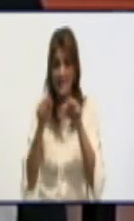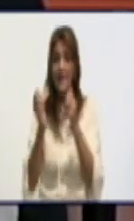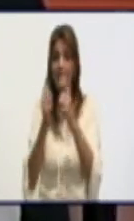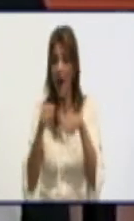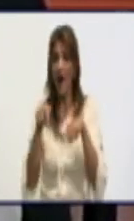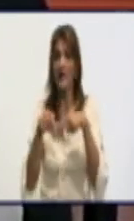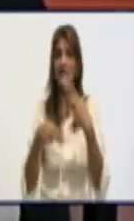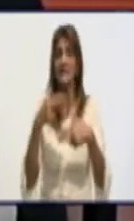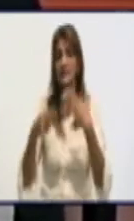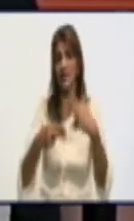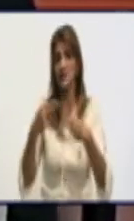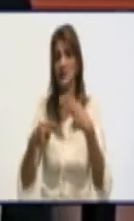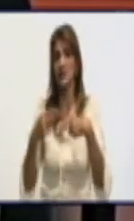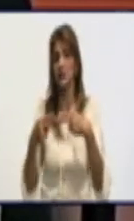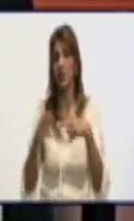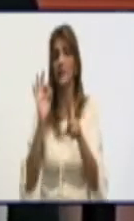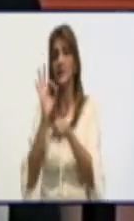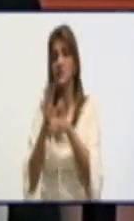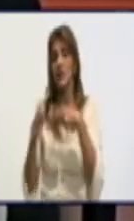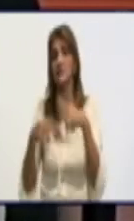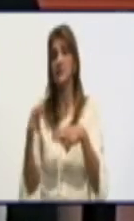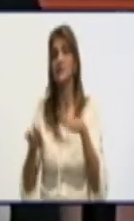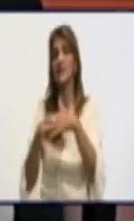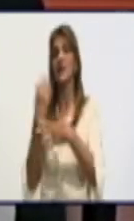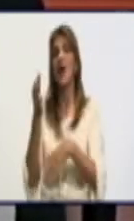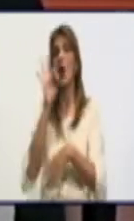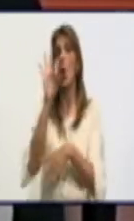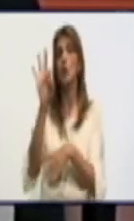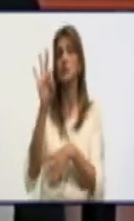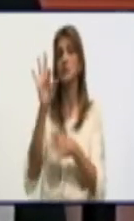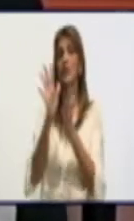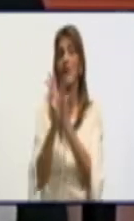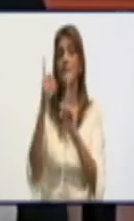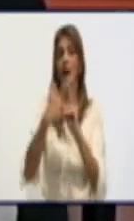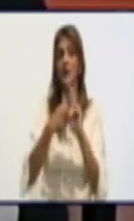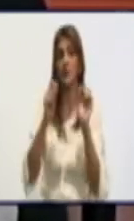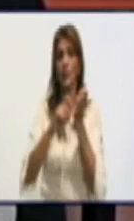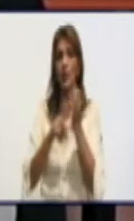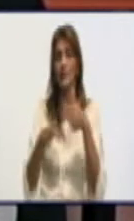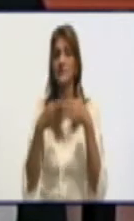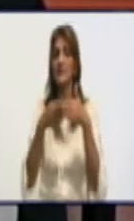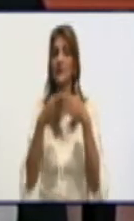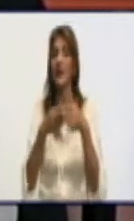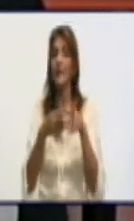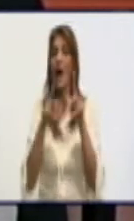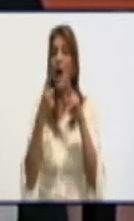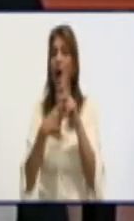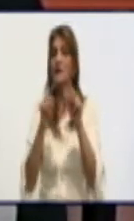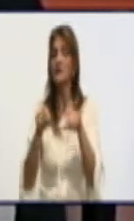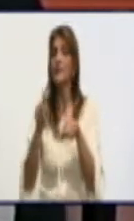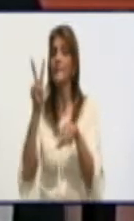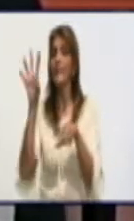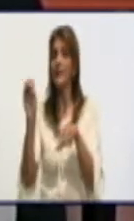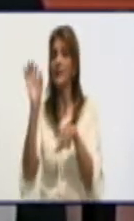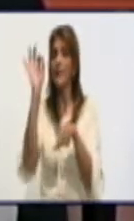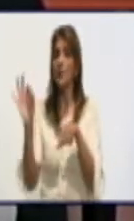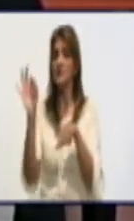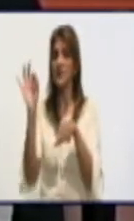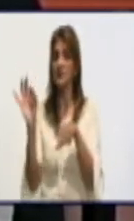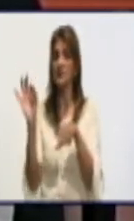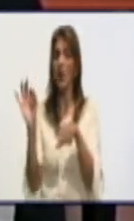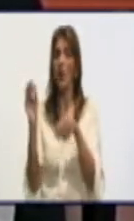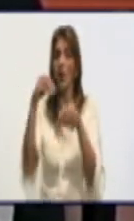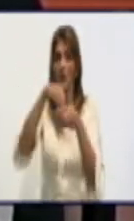hoy, desde el día 8 de mayo, en nuestra provincia, tenga este 20% de harina de maíz y por lógica